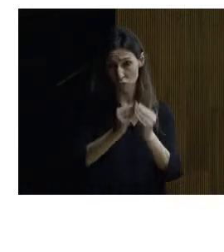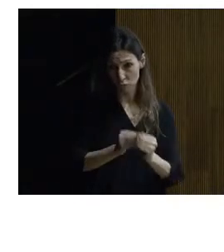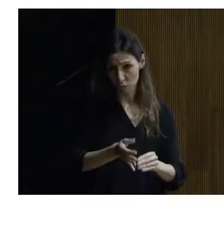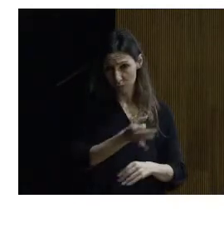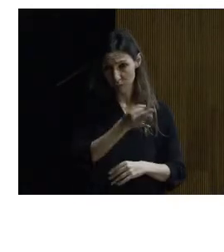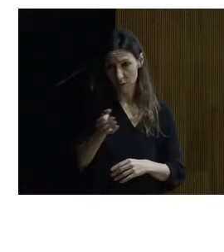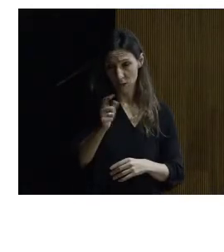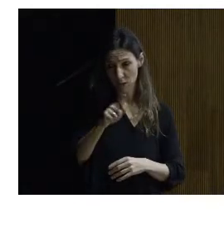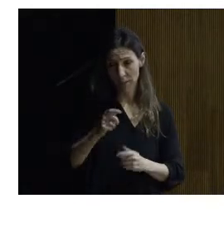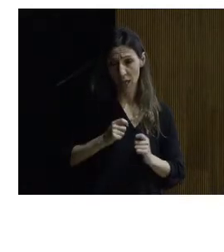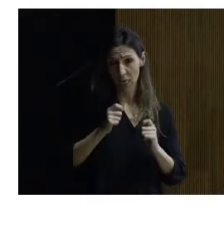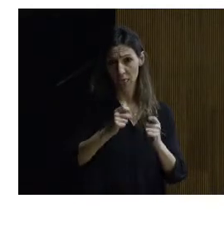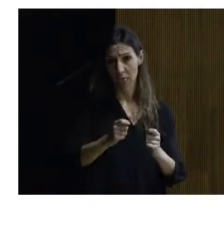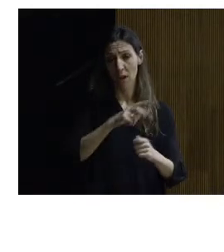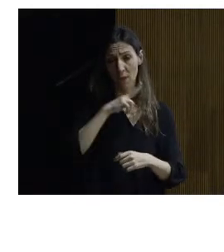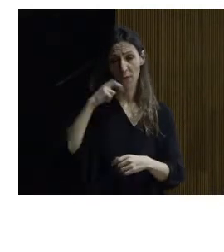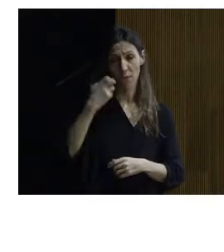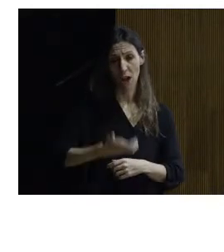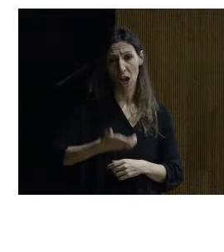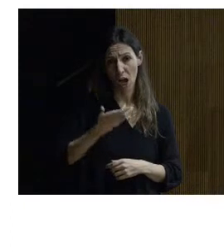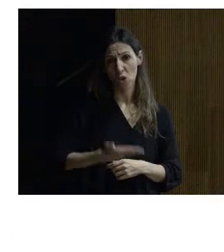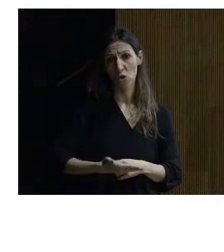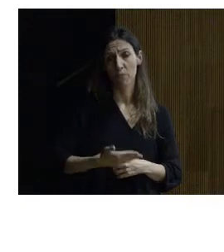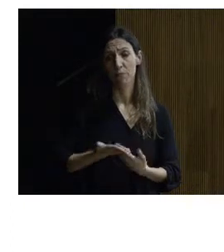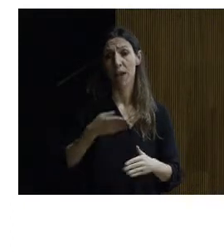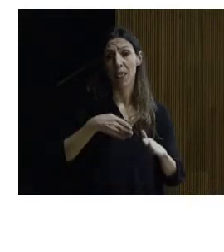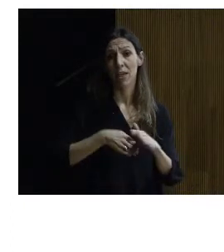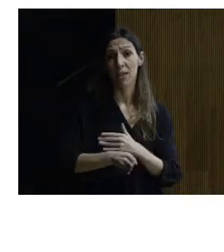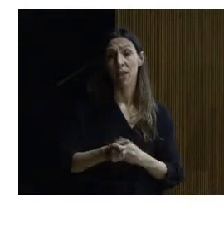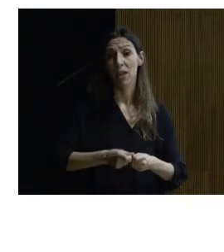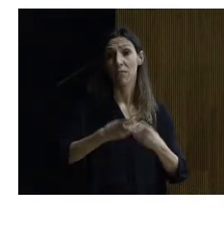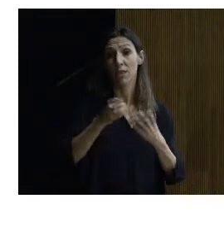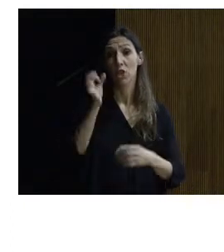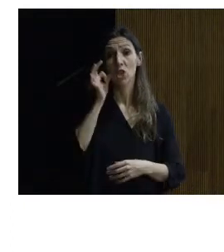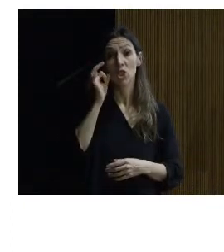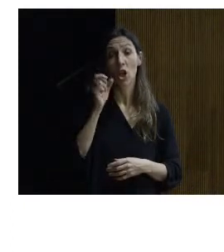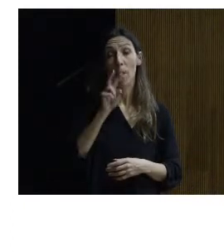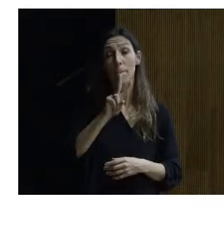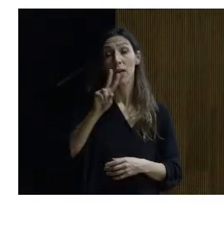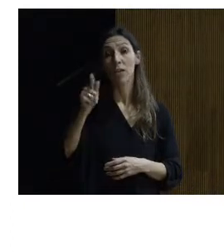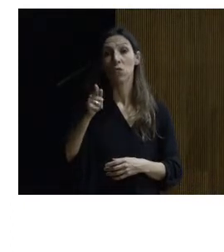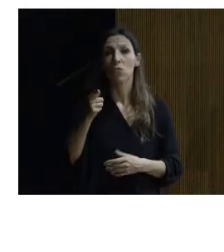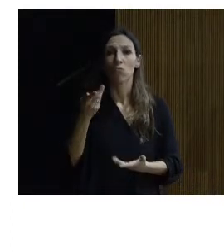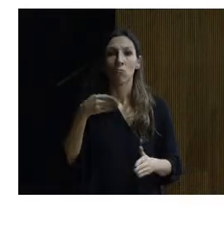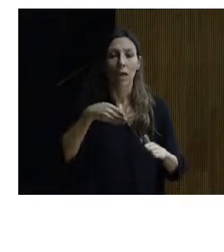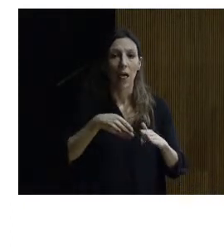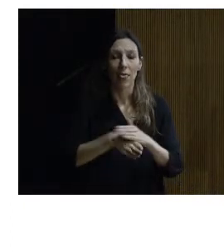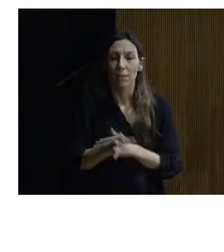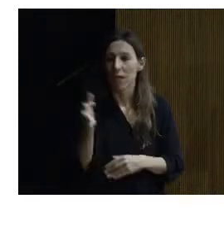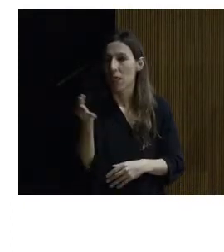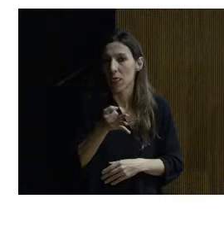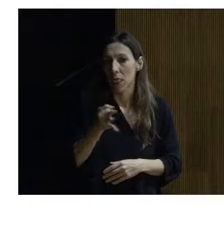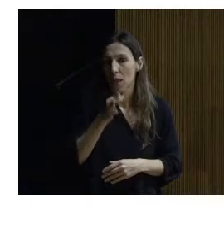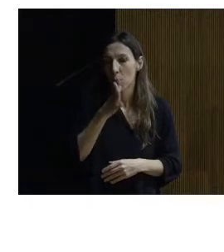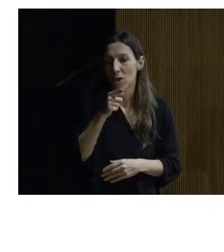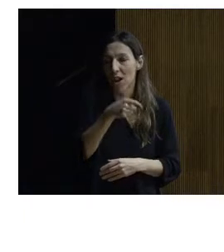aportamos un valor añadido que puede ser el de la accesibilidad en un edificio que en el siglo XXI no tiene razón de ser que no sea accesible cuando allí se produce mucho